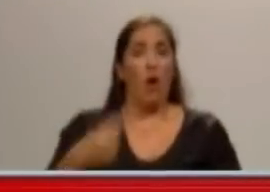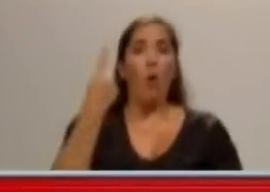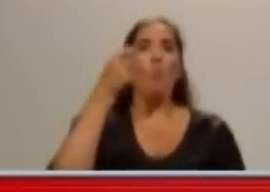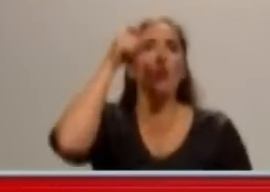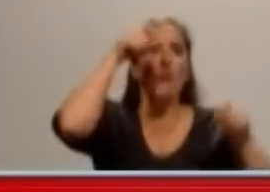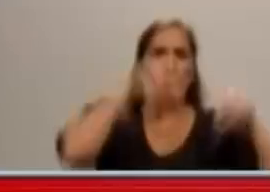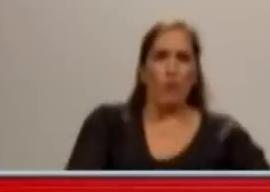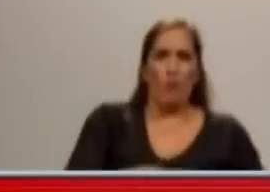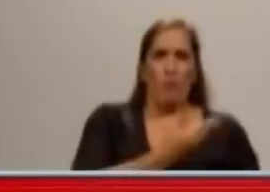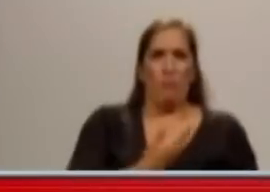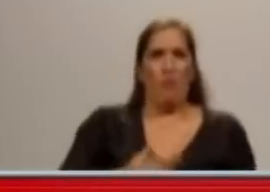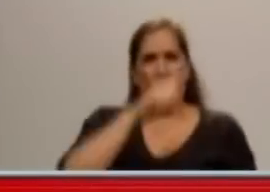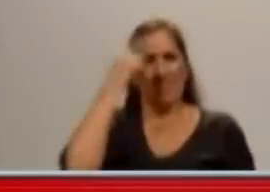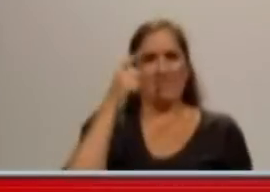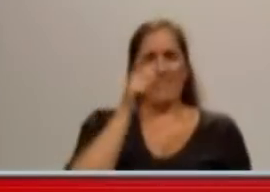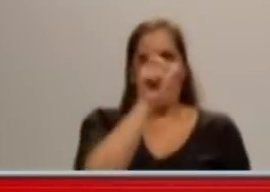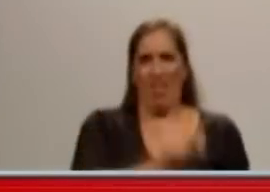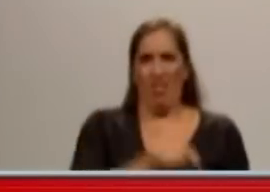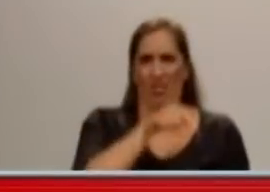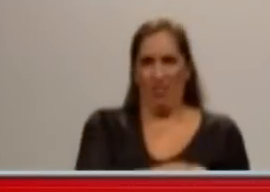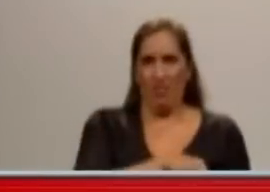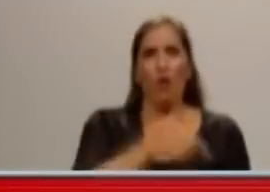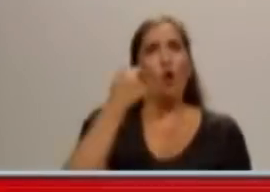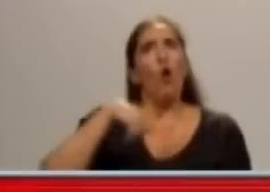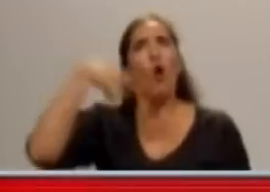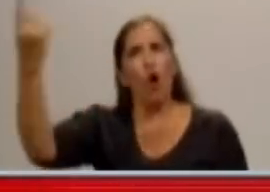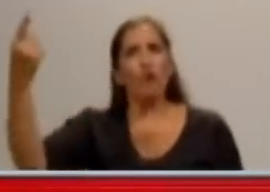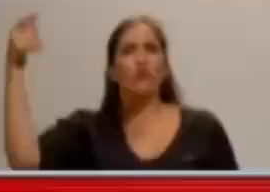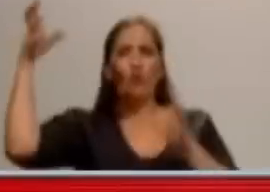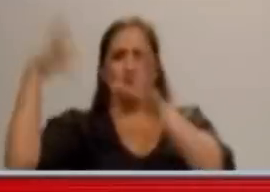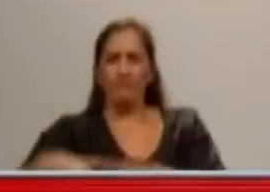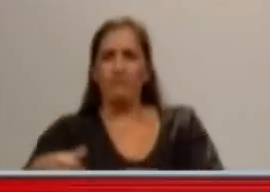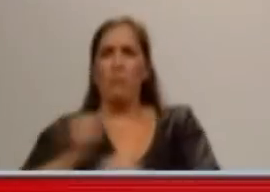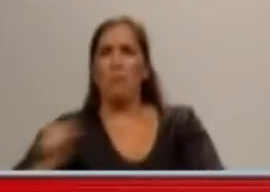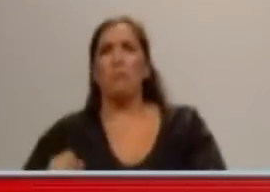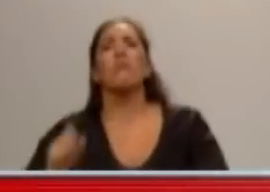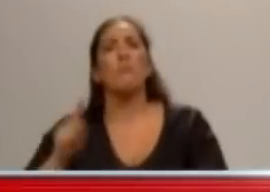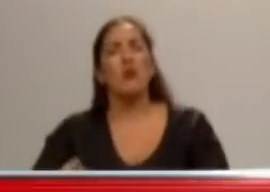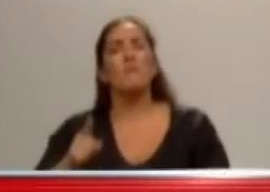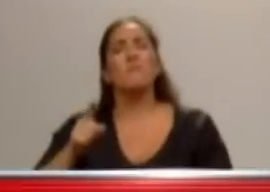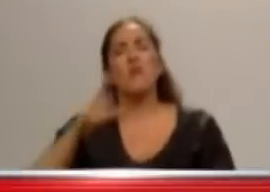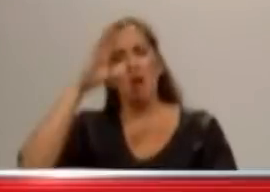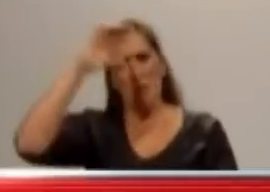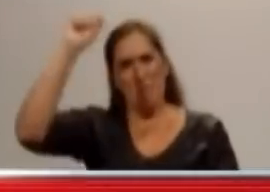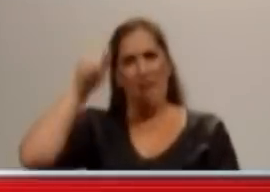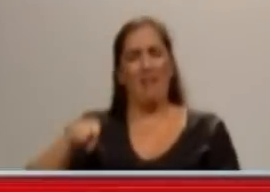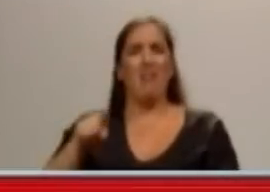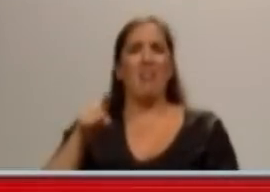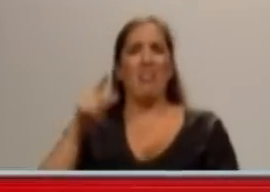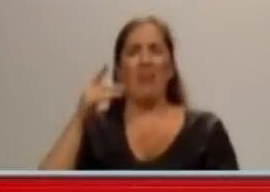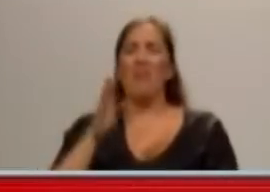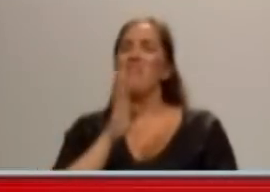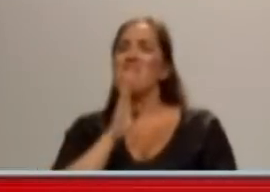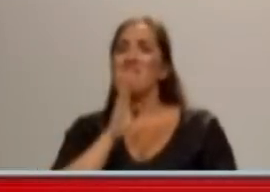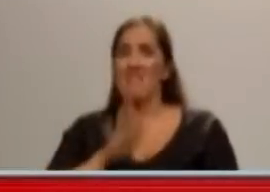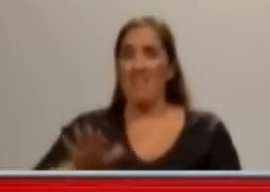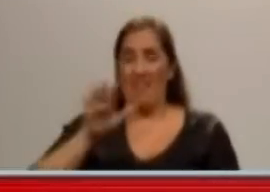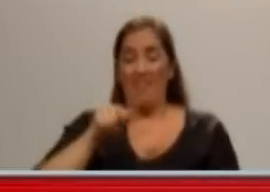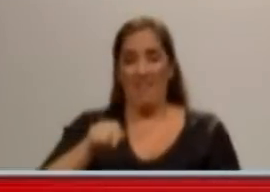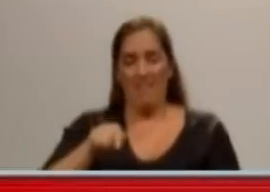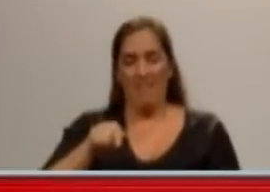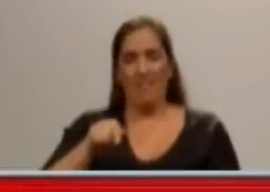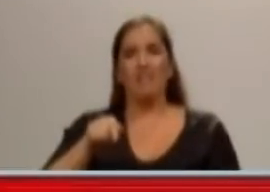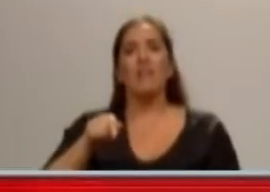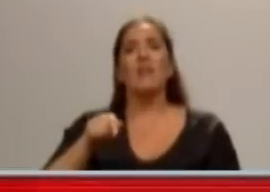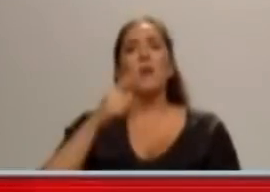y se han visto, vos viste, vos viste, Sergio y Edgardo, todas las cosas incoherentes que han aparecido en estos días, ¿no es cierto?, una vez que